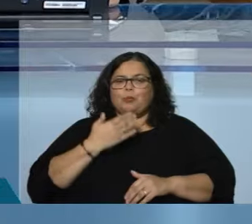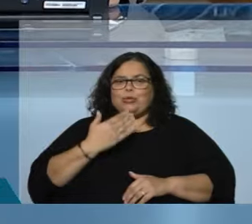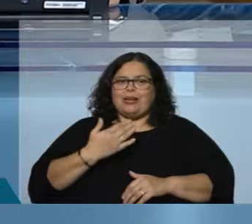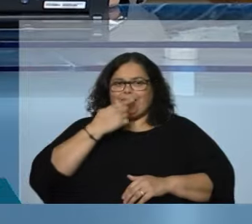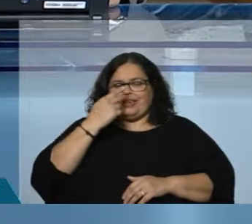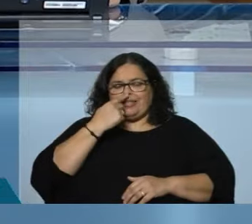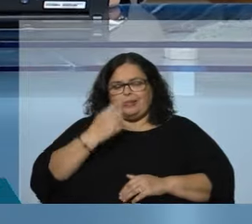interesante. A ustedes, gracias.